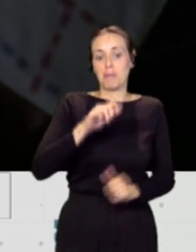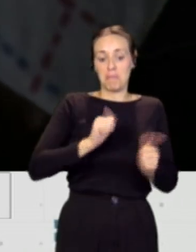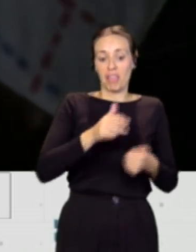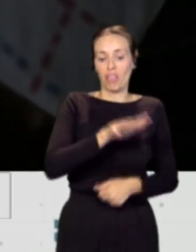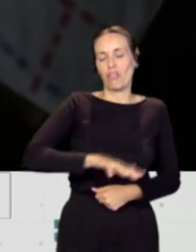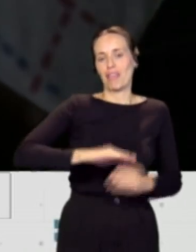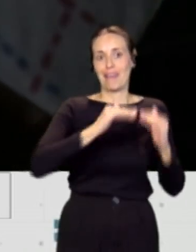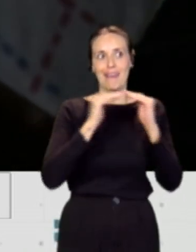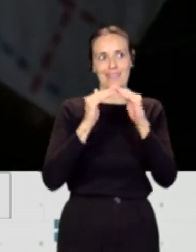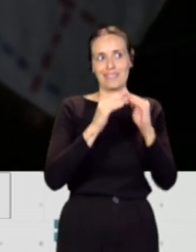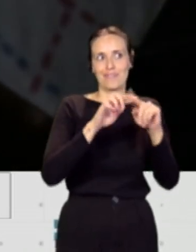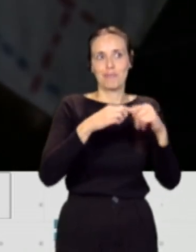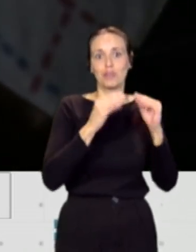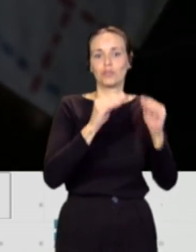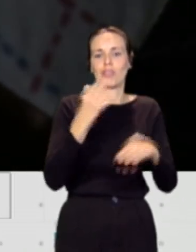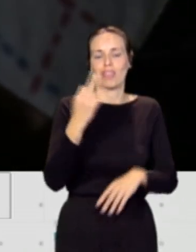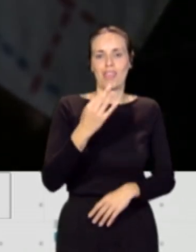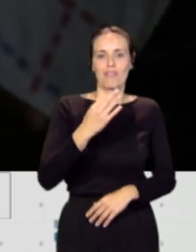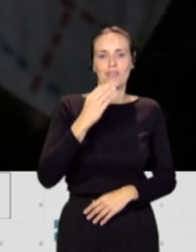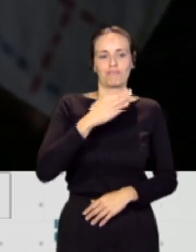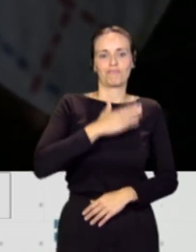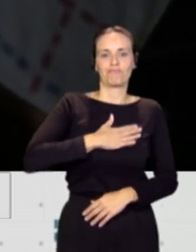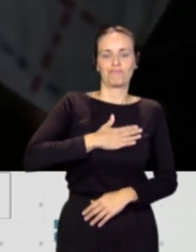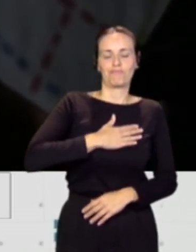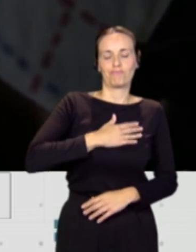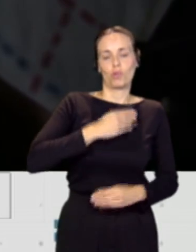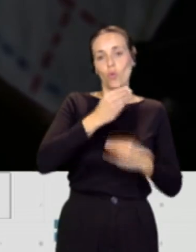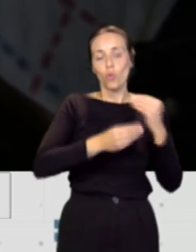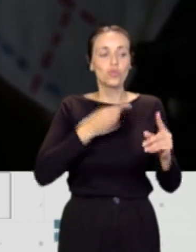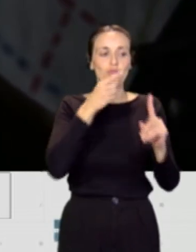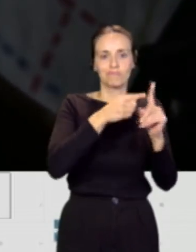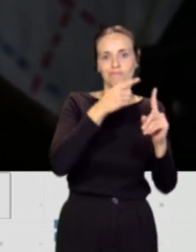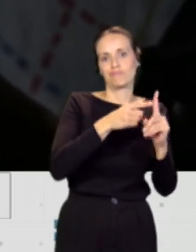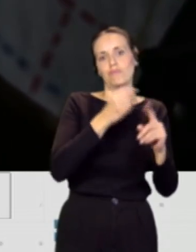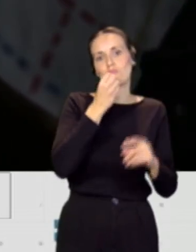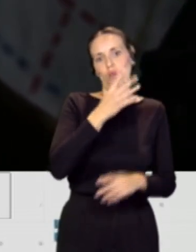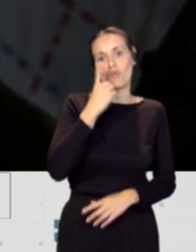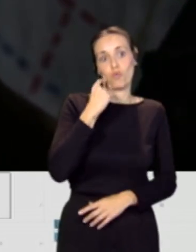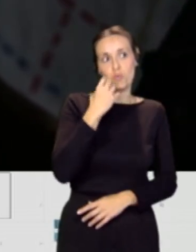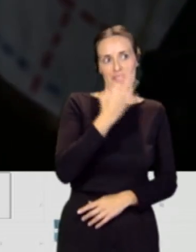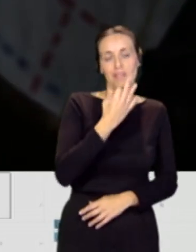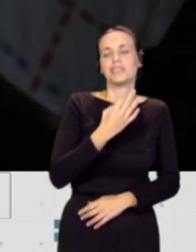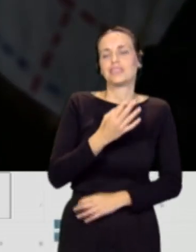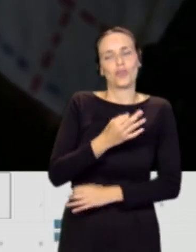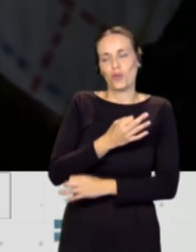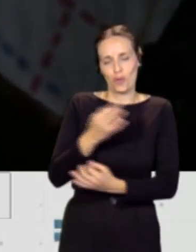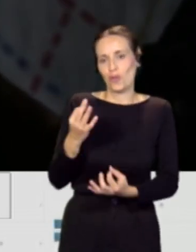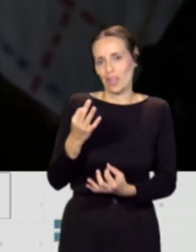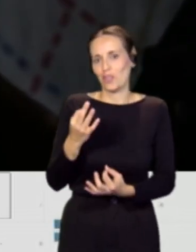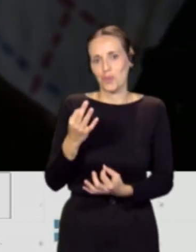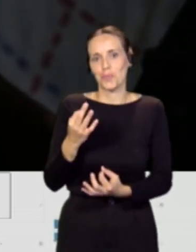familias y llevando a cabo buenos hábitos en el uso de esta herramienta, ¿no? Correcto. Y además,